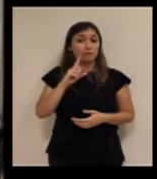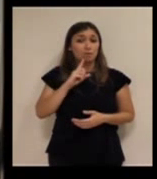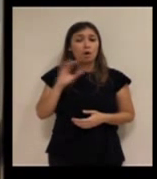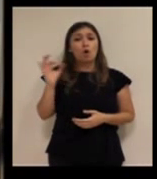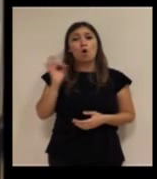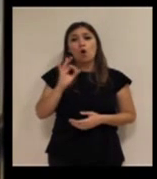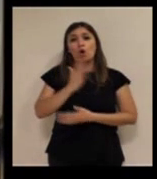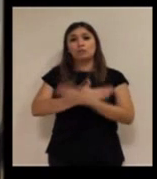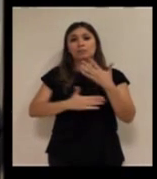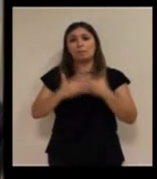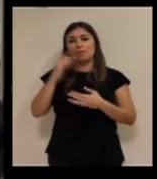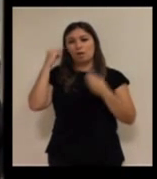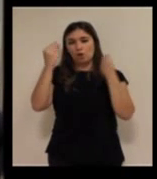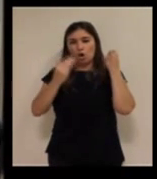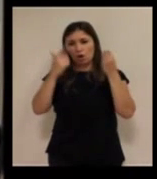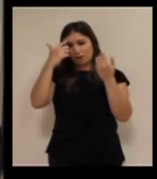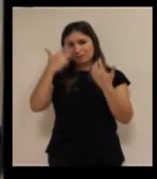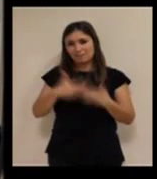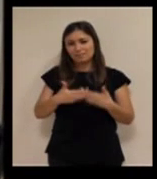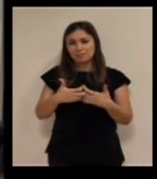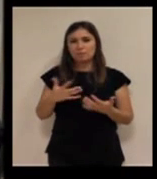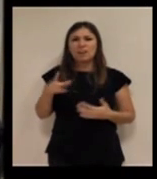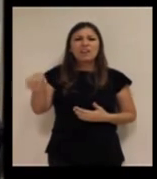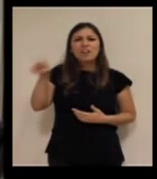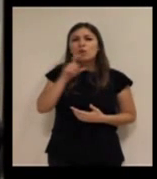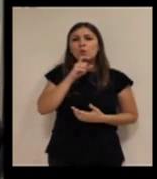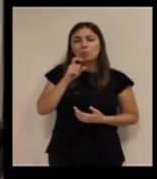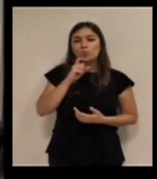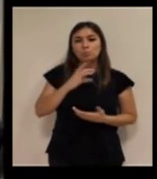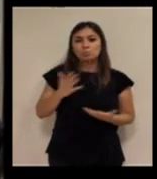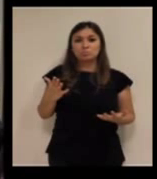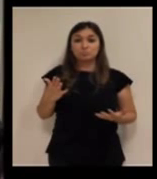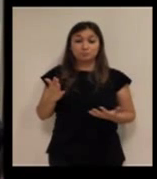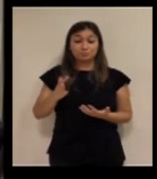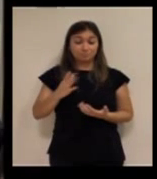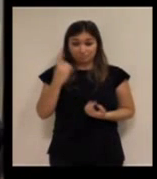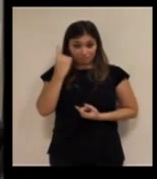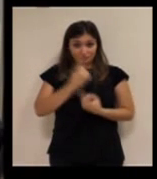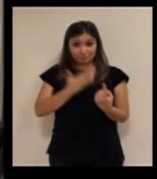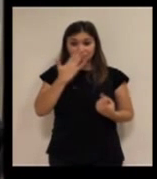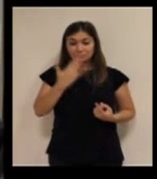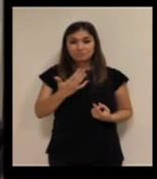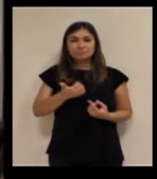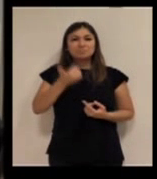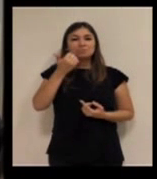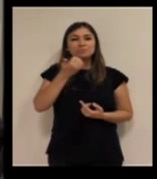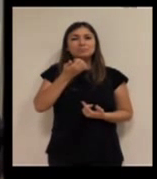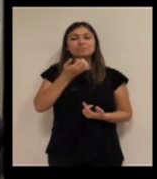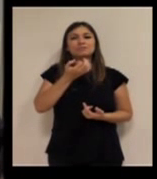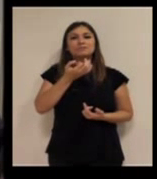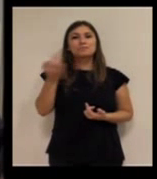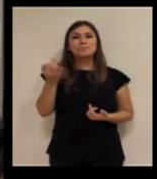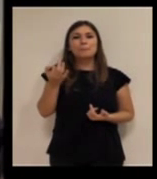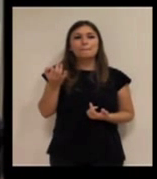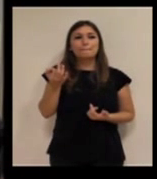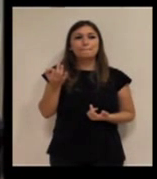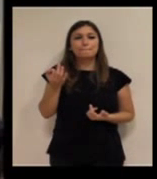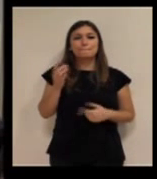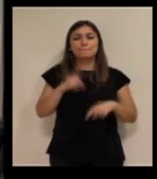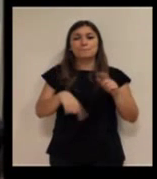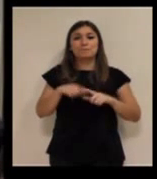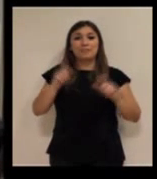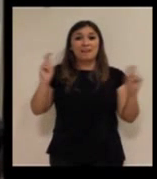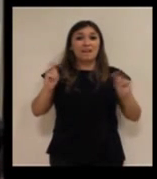discapacidad auditiva, ¿no? O discapacidad cognitiva, ¿ellos cómo están haciendo? Porque ahí dices que realmente ahí funciona más la parte,